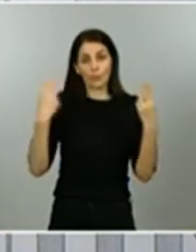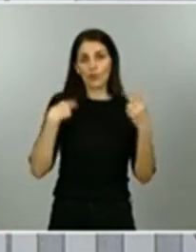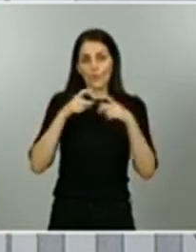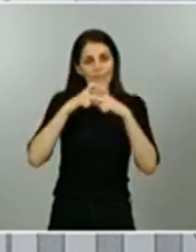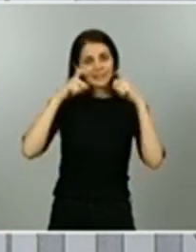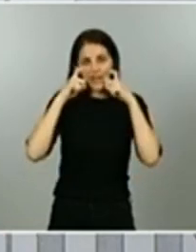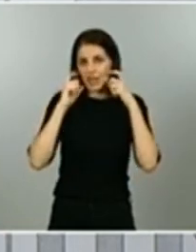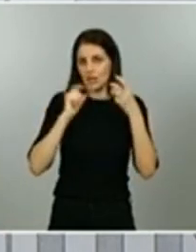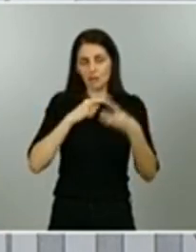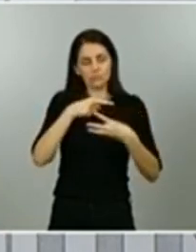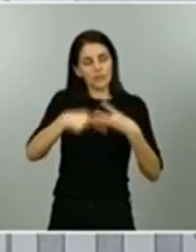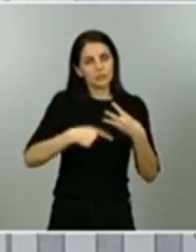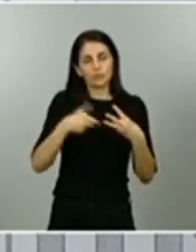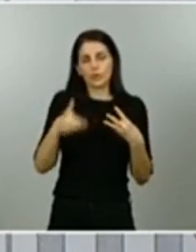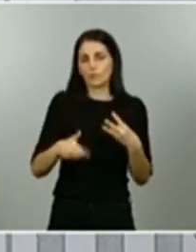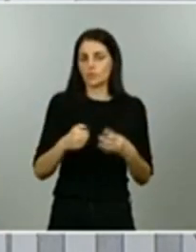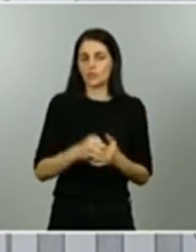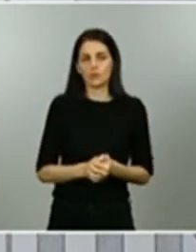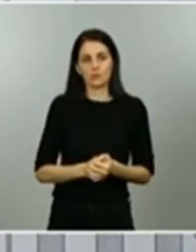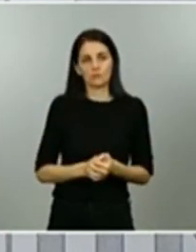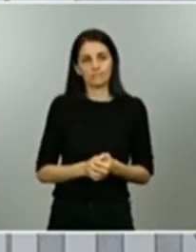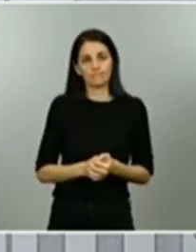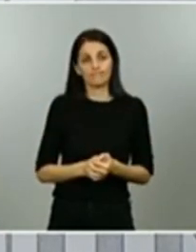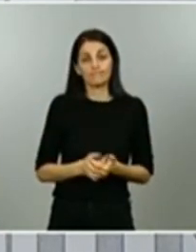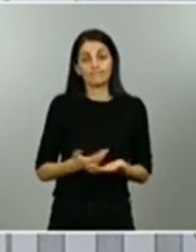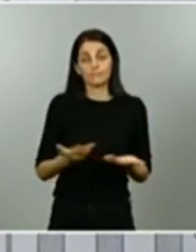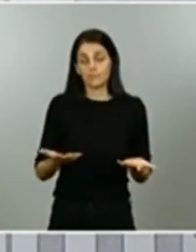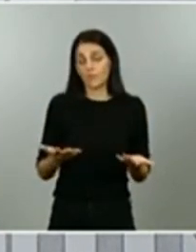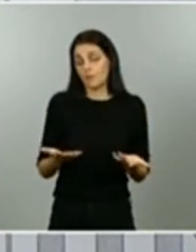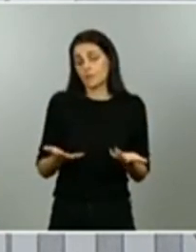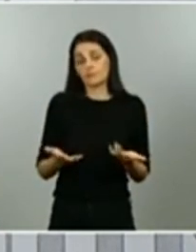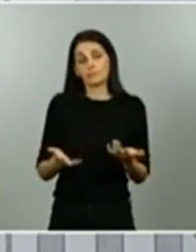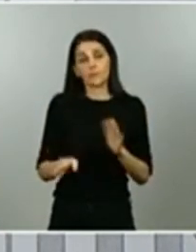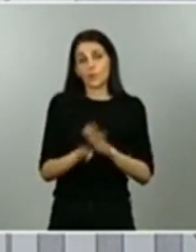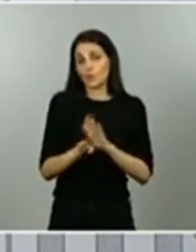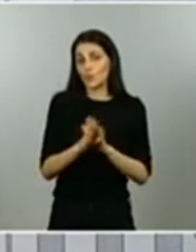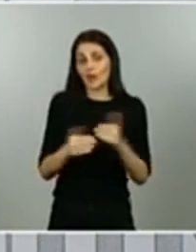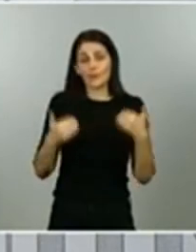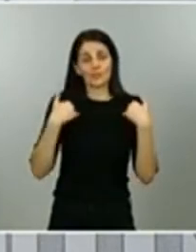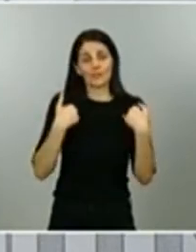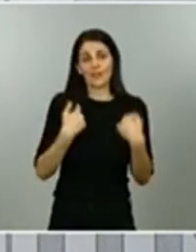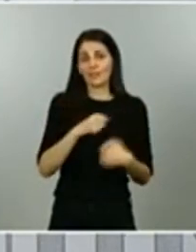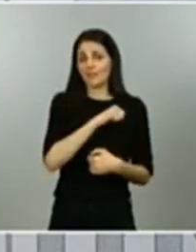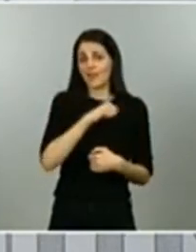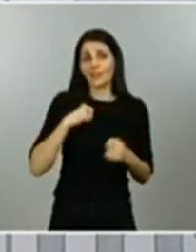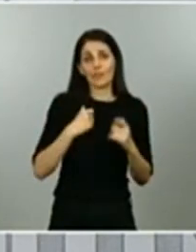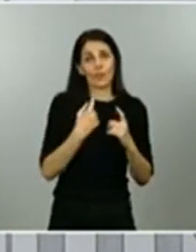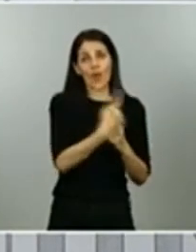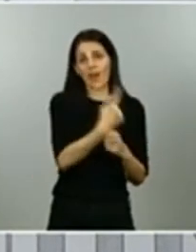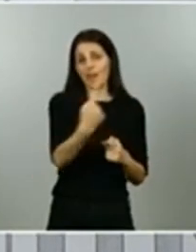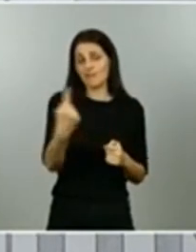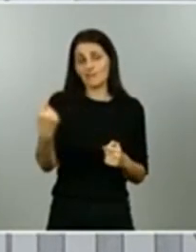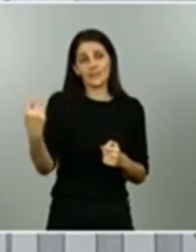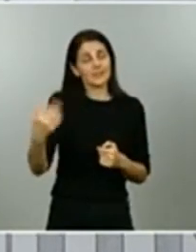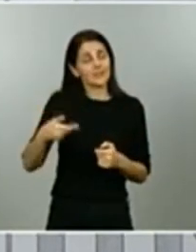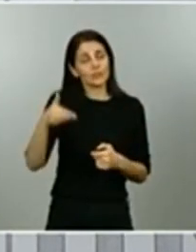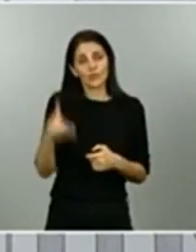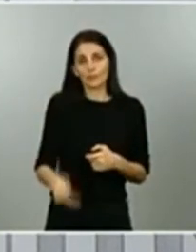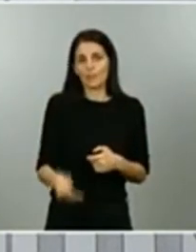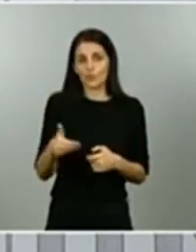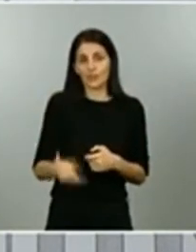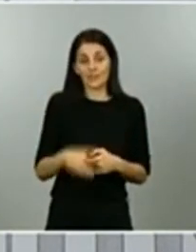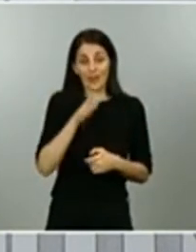que es lo que ha hecho inmensa mayoría de españoles estas últimas semanas es todavía más importante en esta fase desescalada